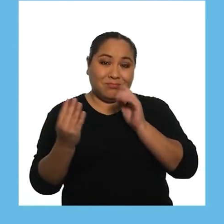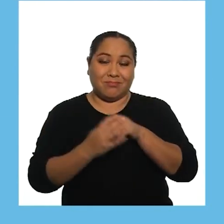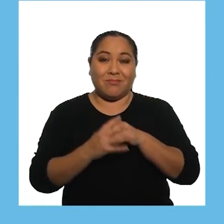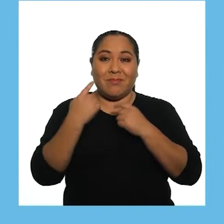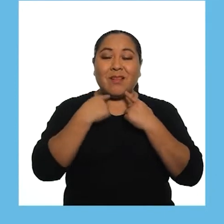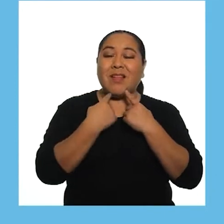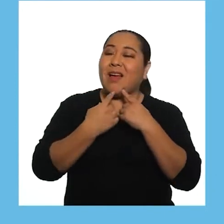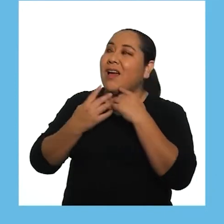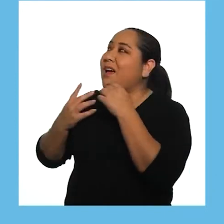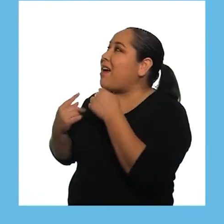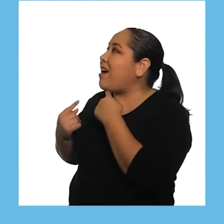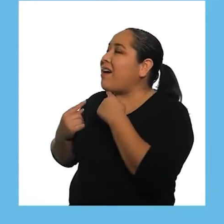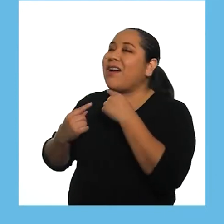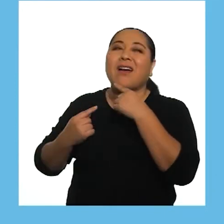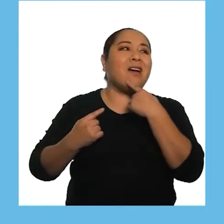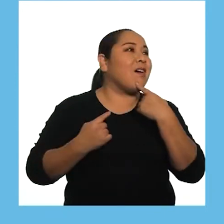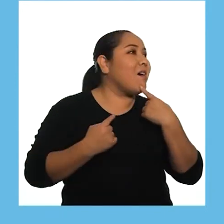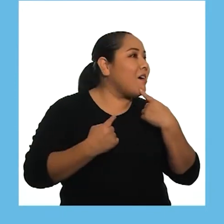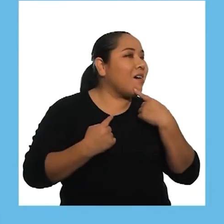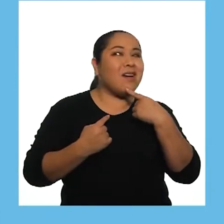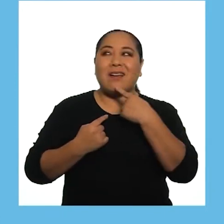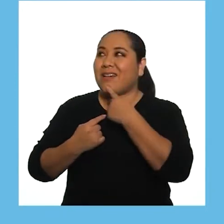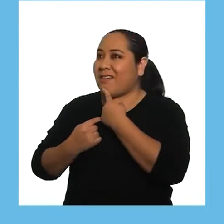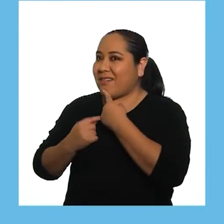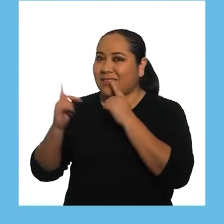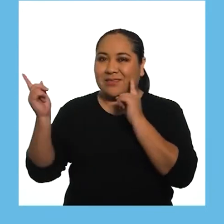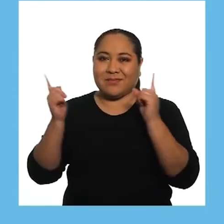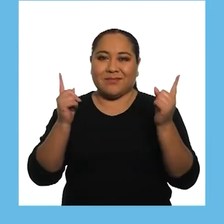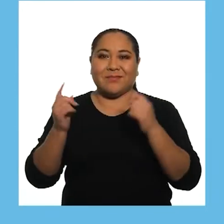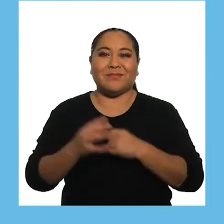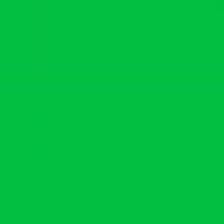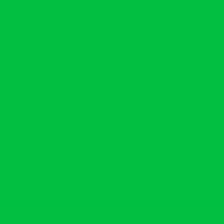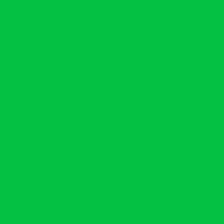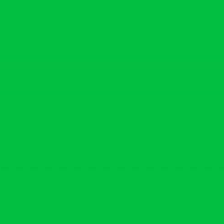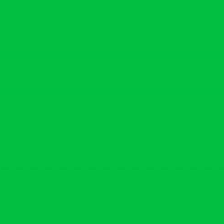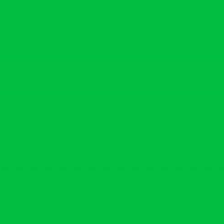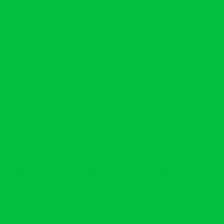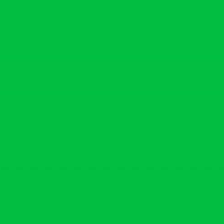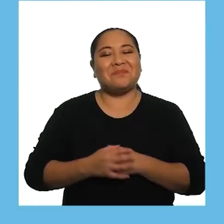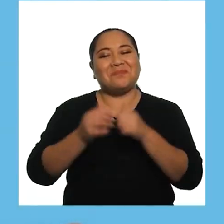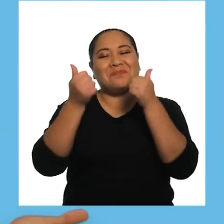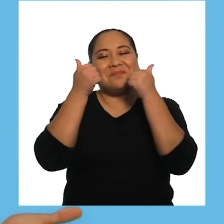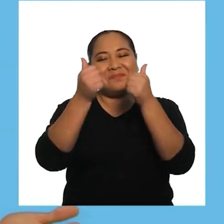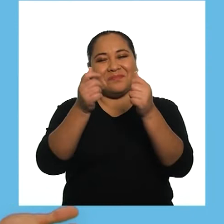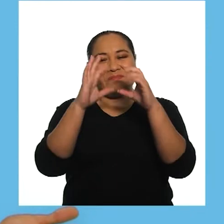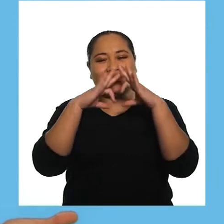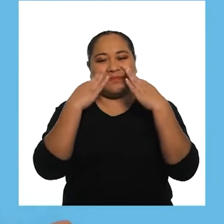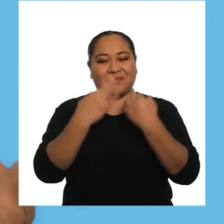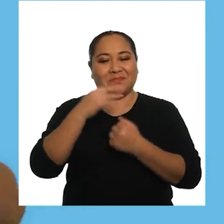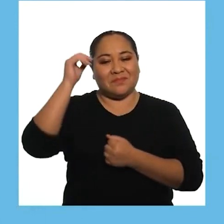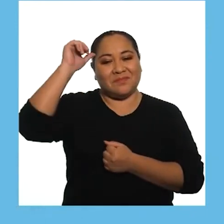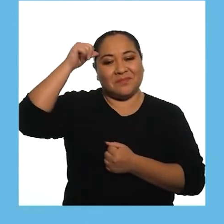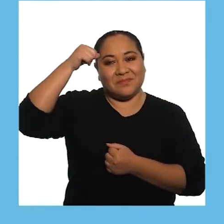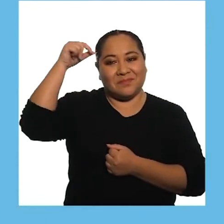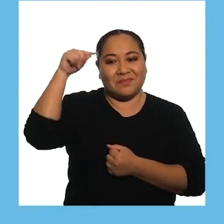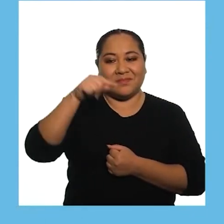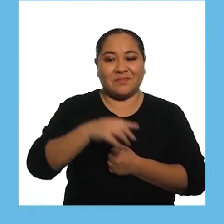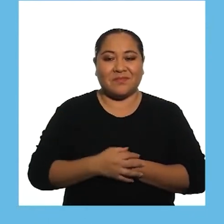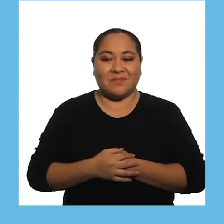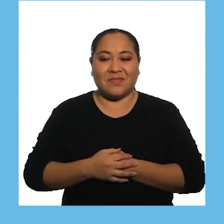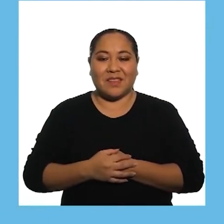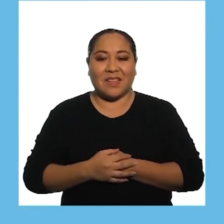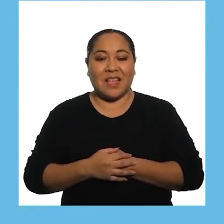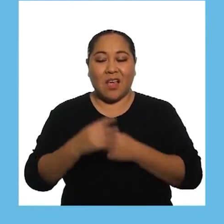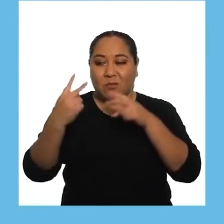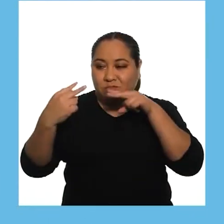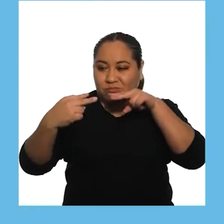incentivar el giro de la cabeza hacia el lado contrario Bien familias, recuerden